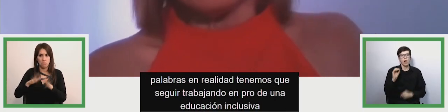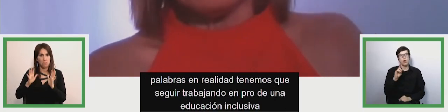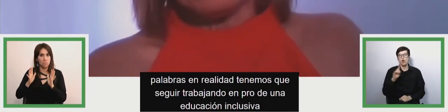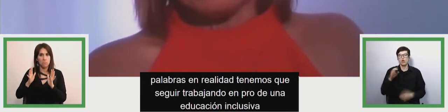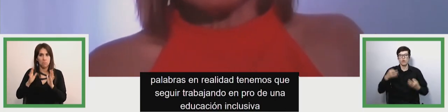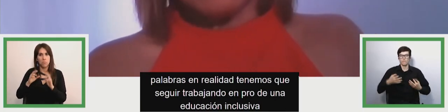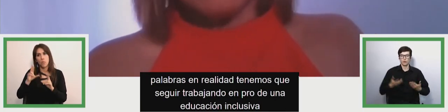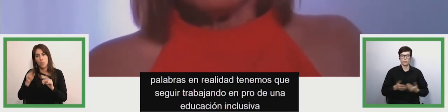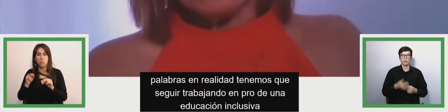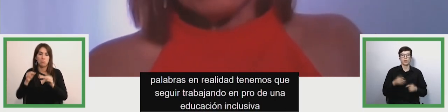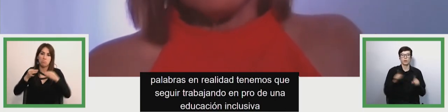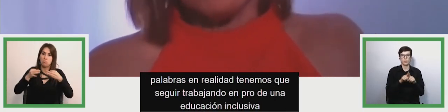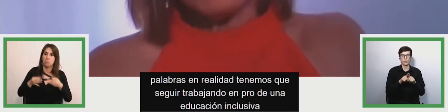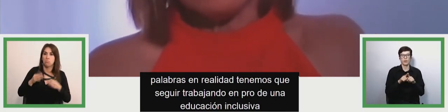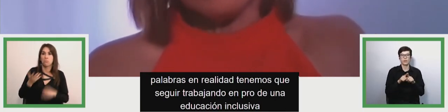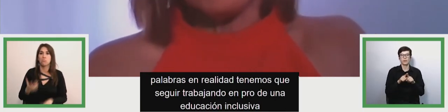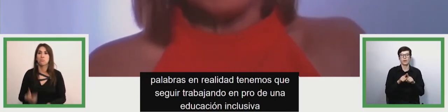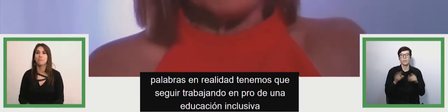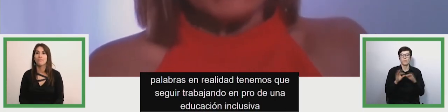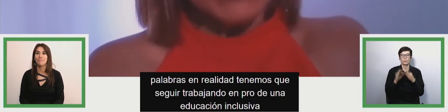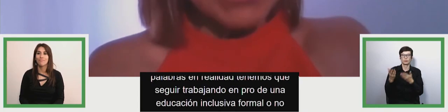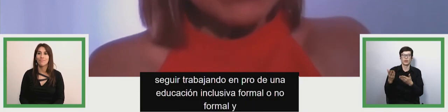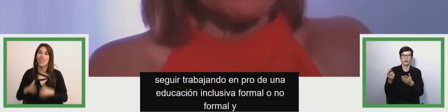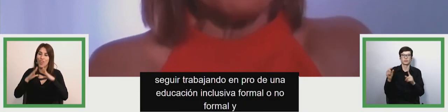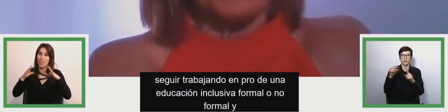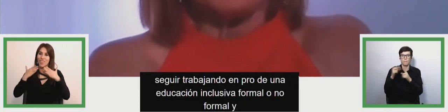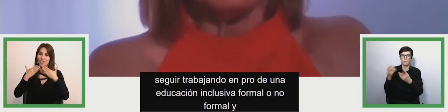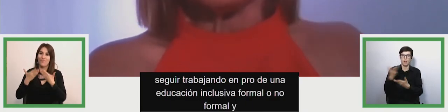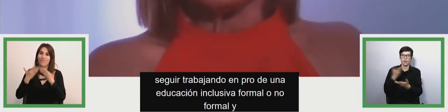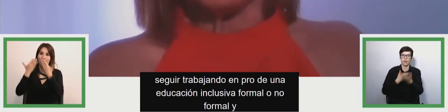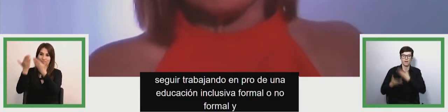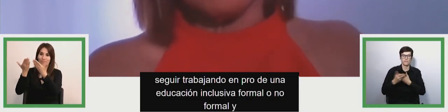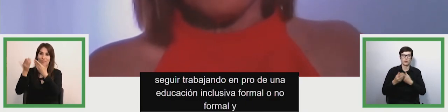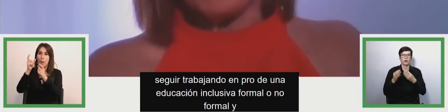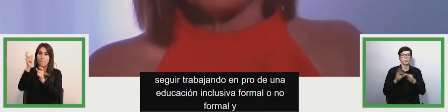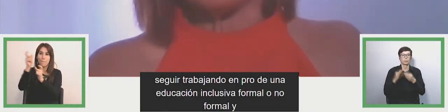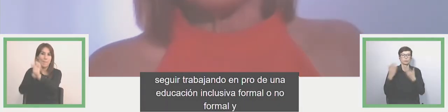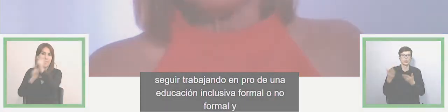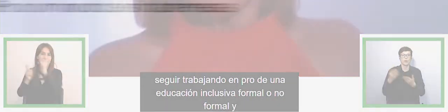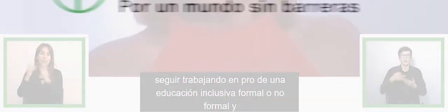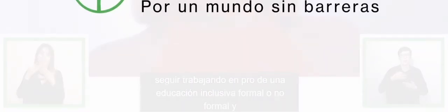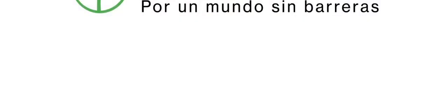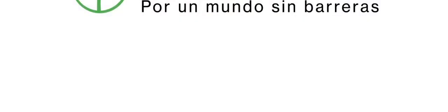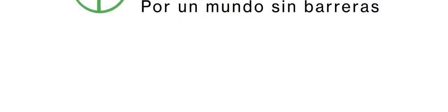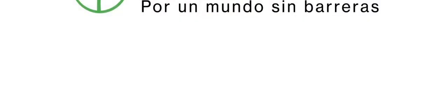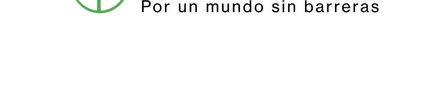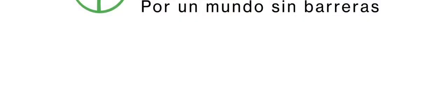así que muy buenas conclusiones de todo muchas gracias por sus testimonios